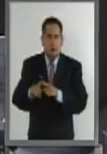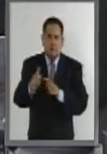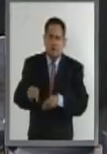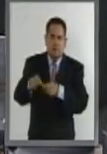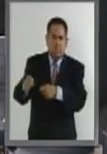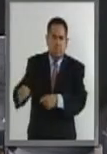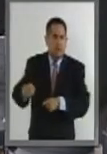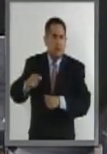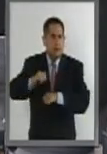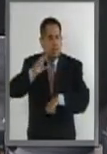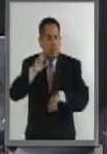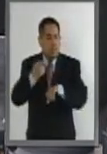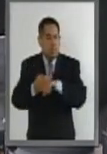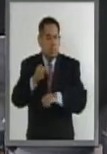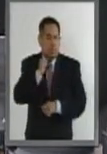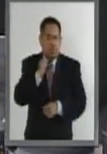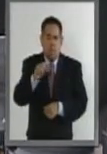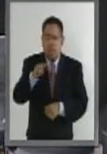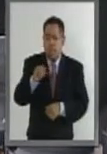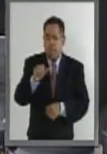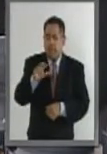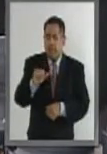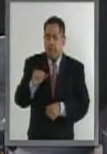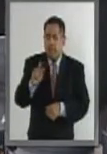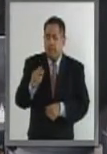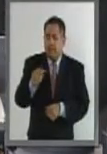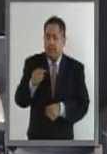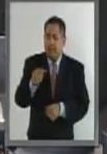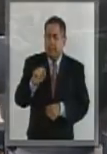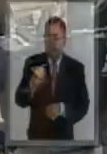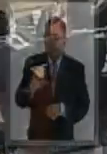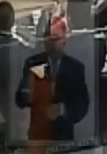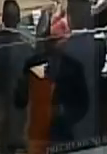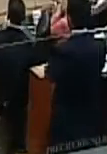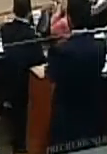El uso de la palabra la senadora María del Rocío Pinete Gochi.